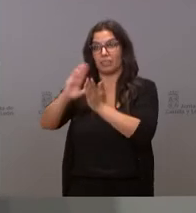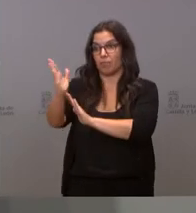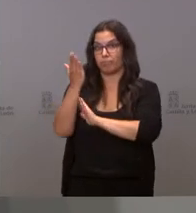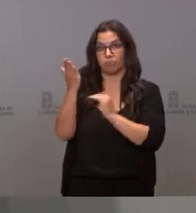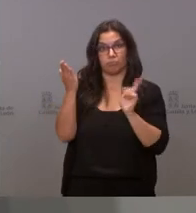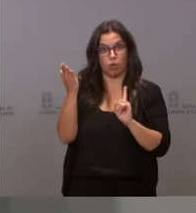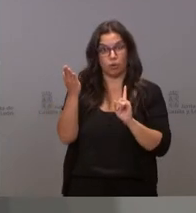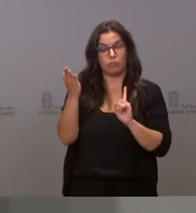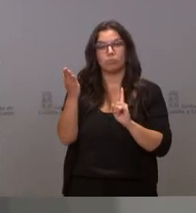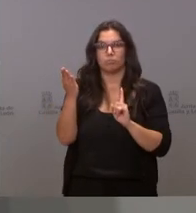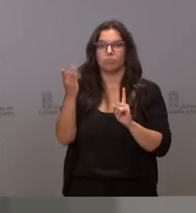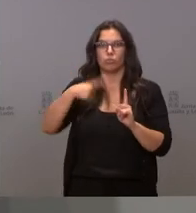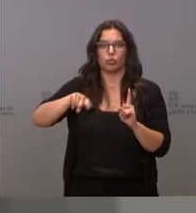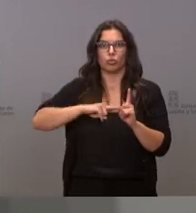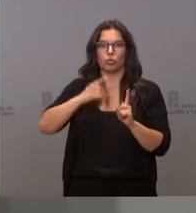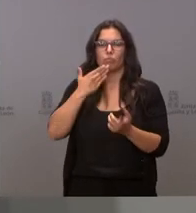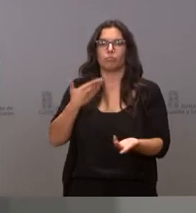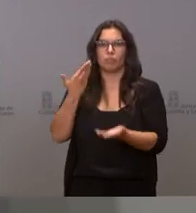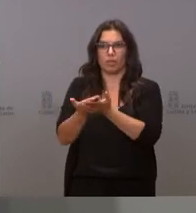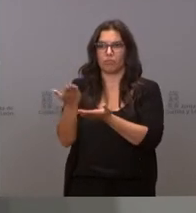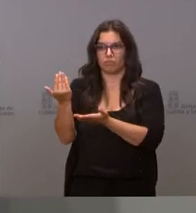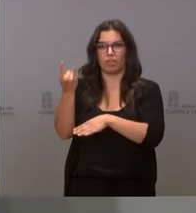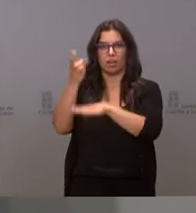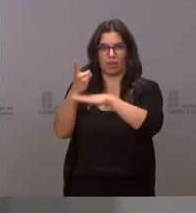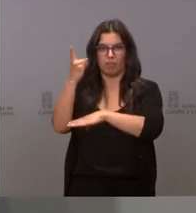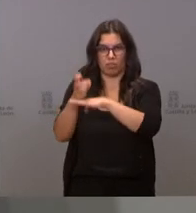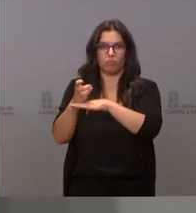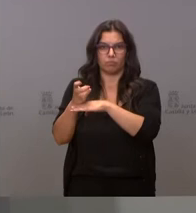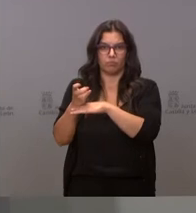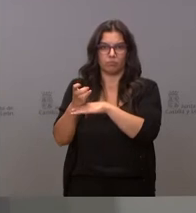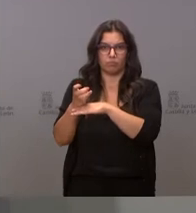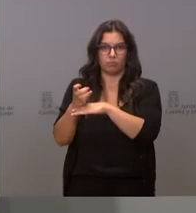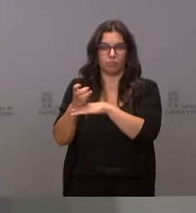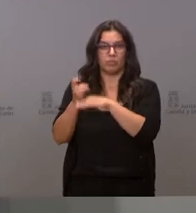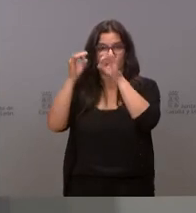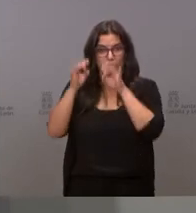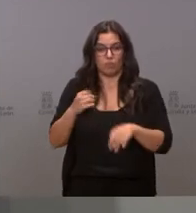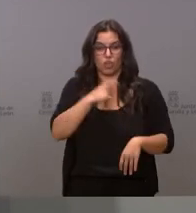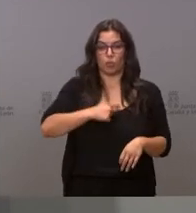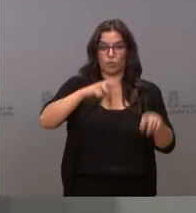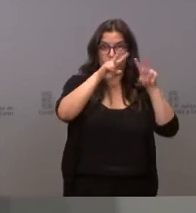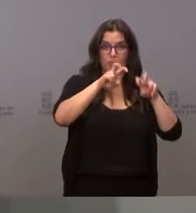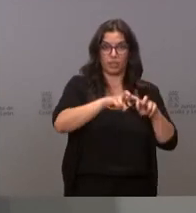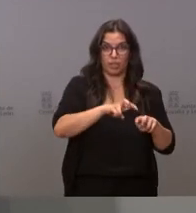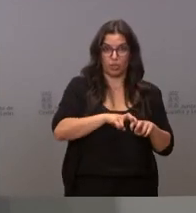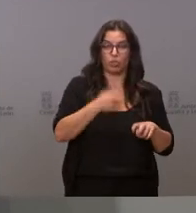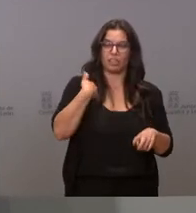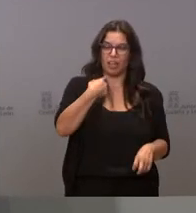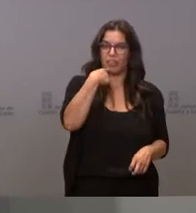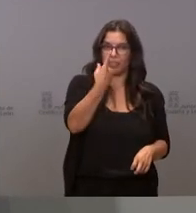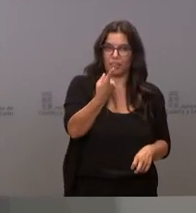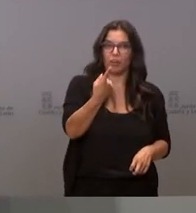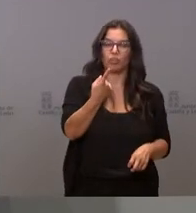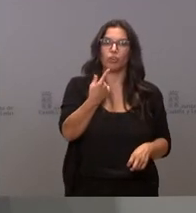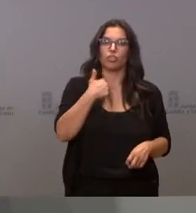nosotros vamos a solicitar las grabaciones y les aseguro que en la Comisión de Investigación, a la que ya les anticipo, voy a